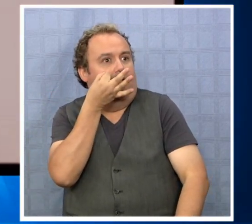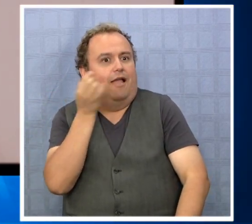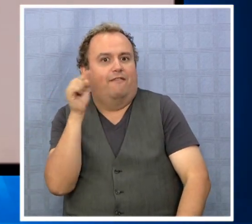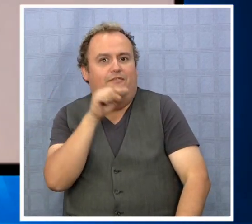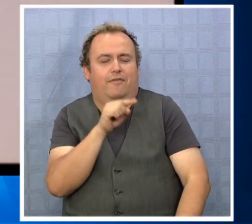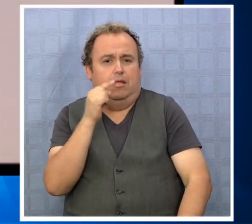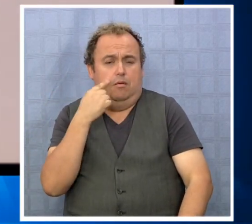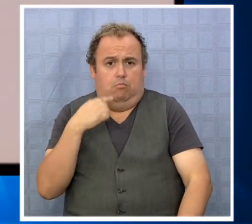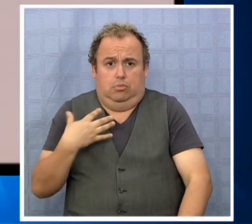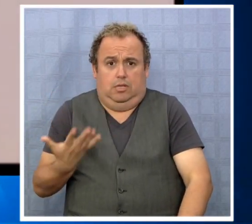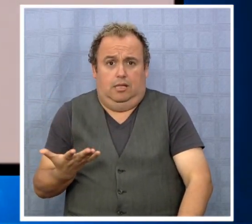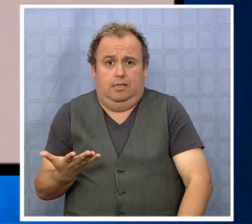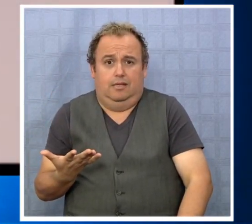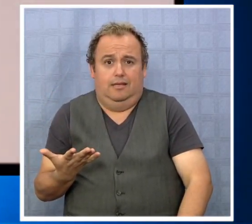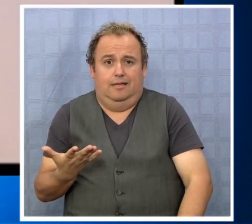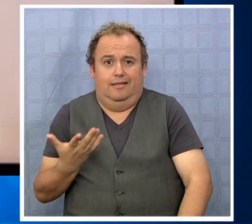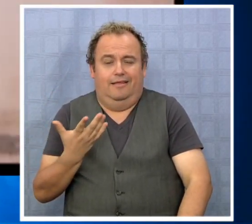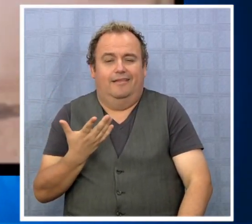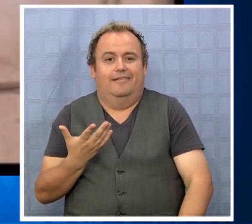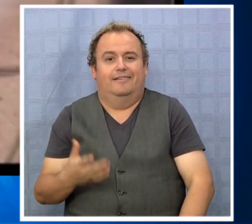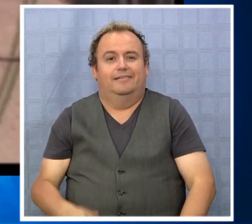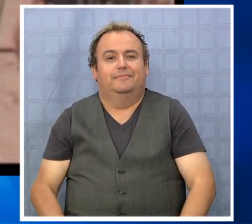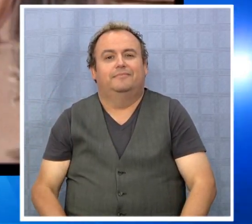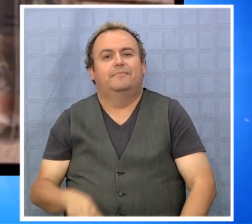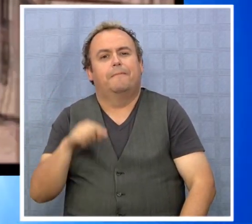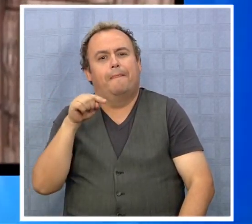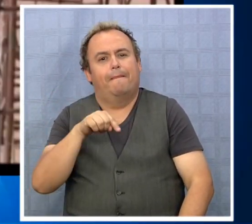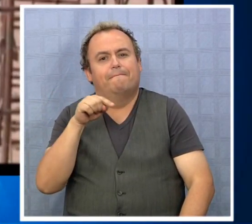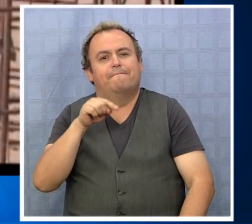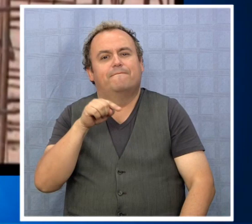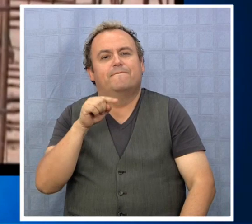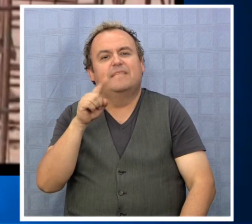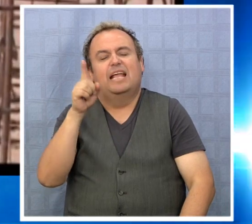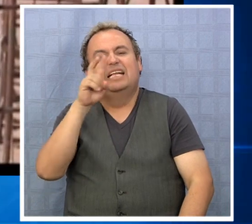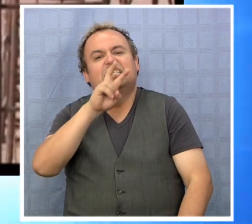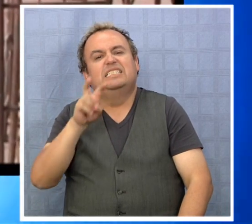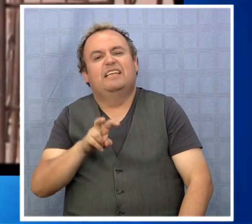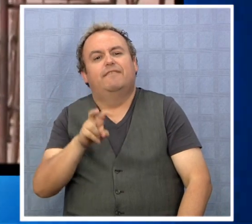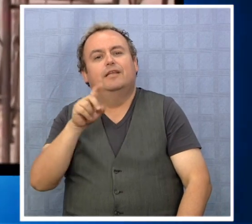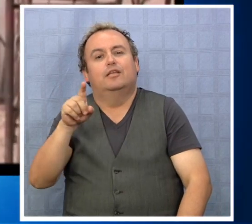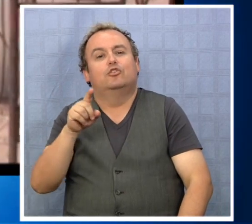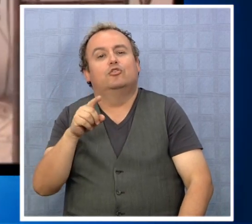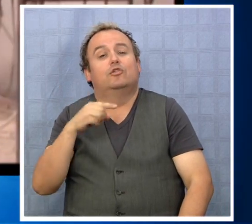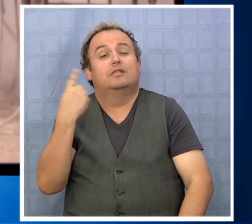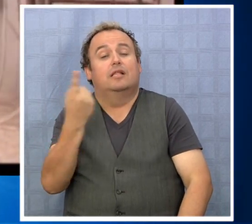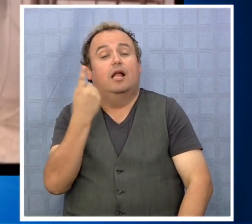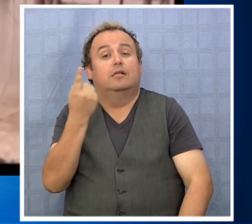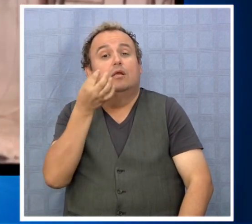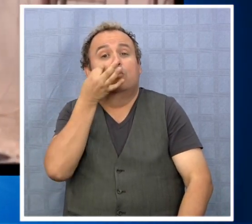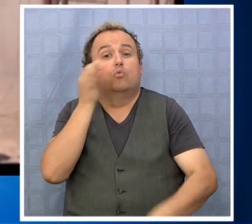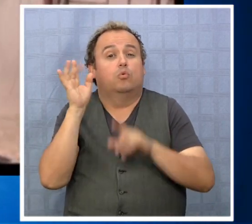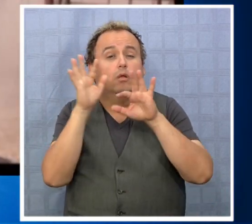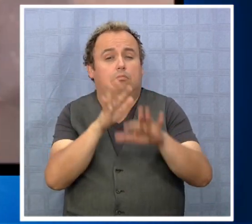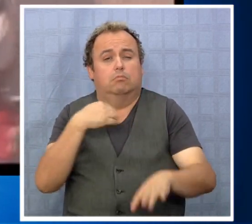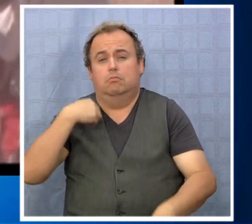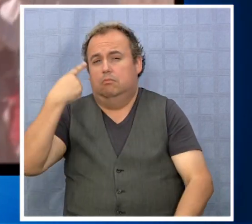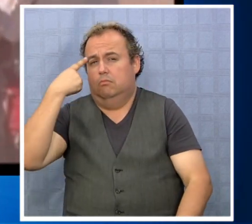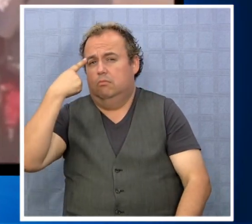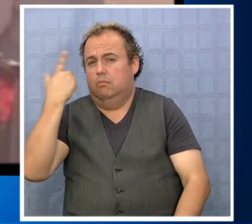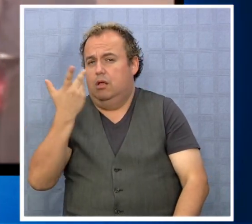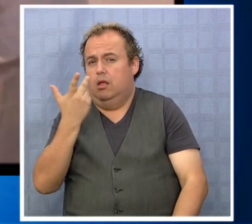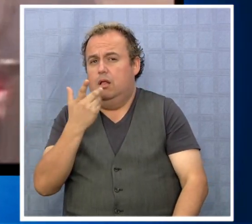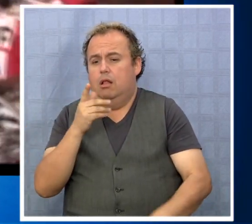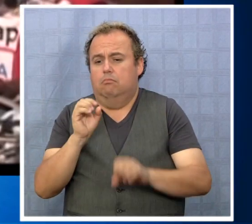para la ciudad. Desde Cernatur se señaló que no se ha pensado en un evento que ocupe el espacio dejado por el